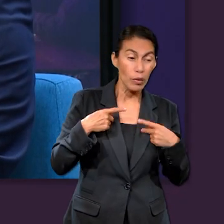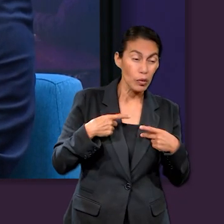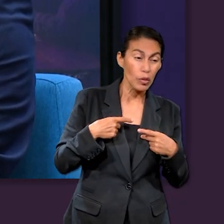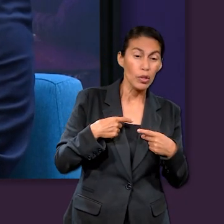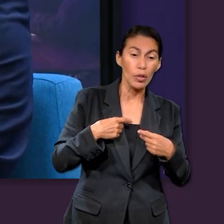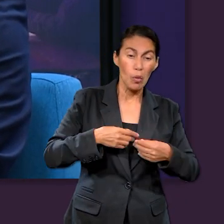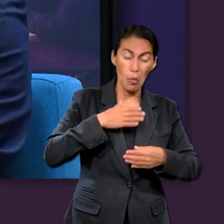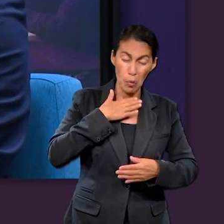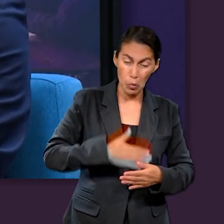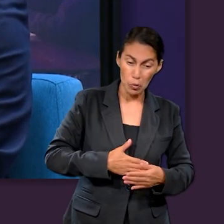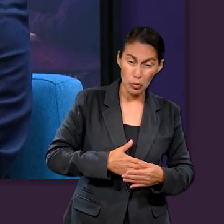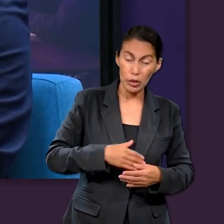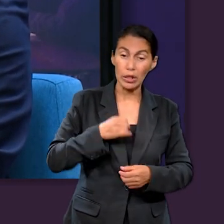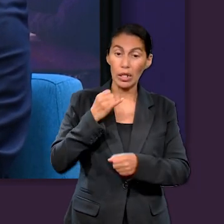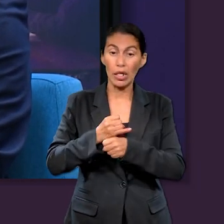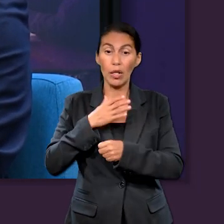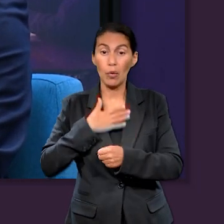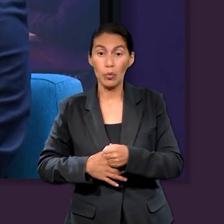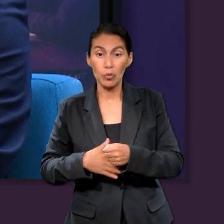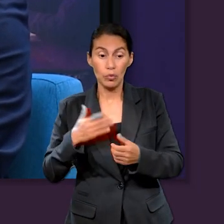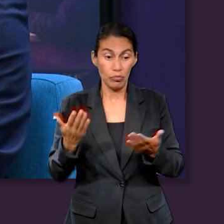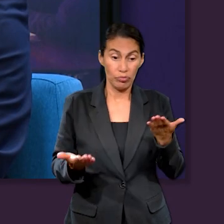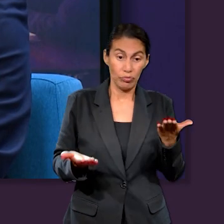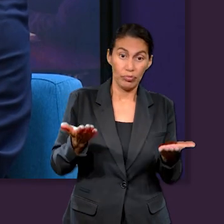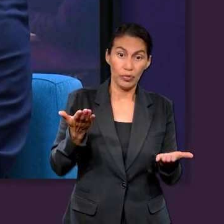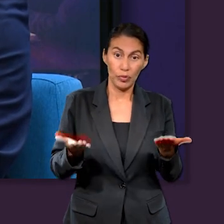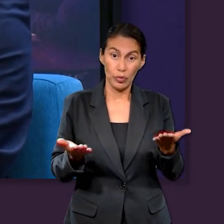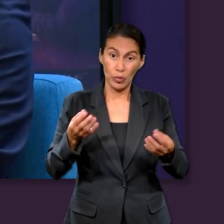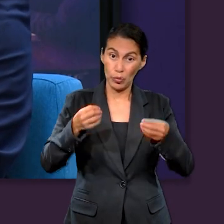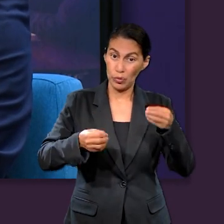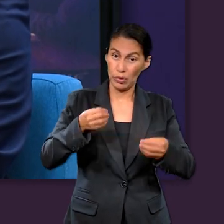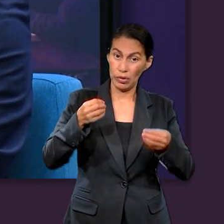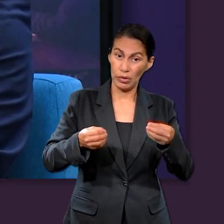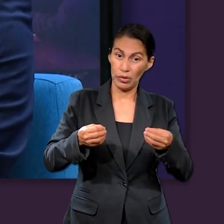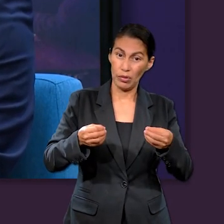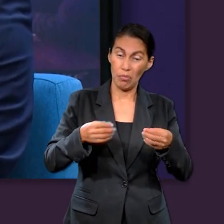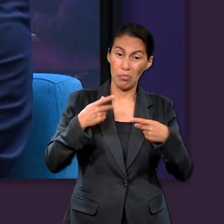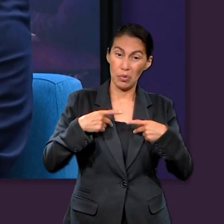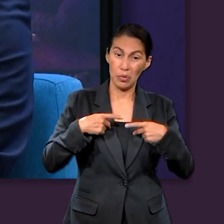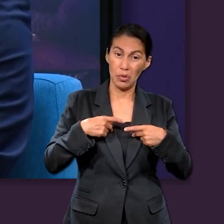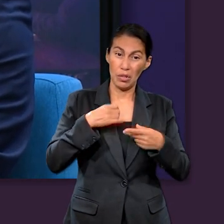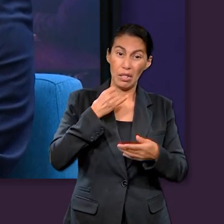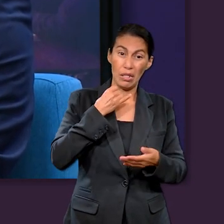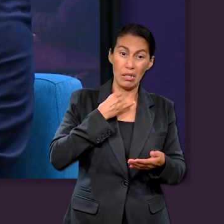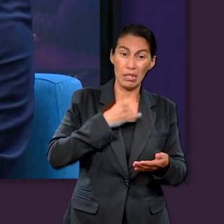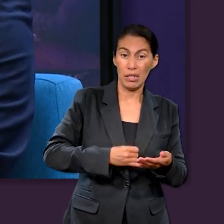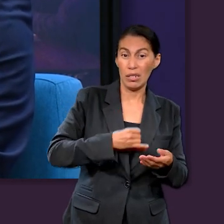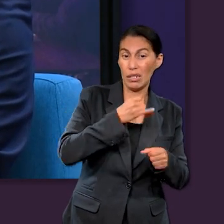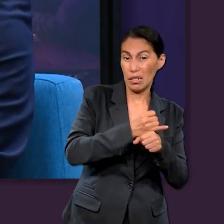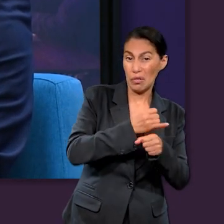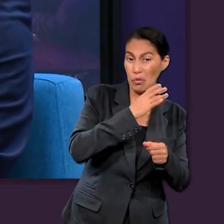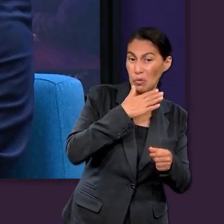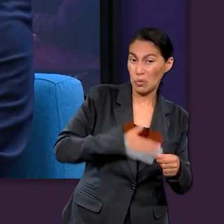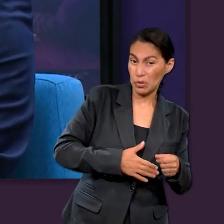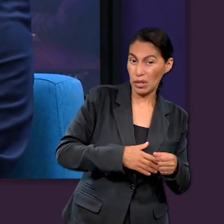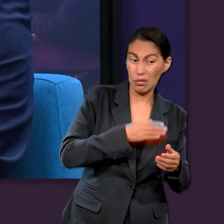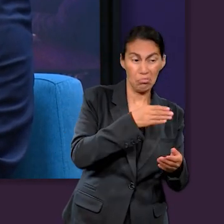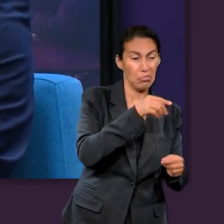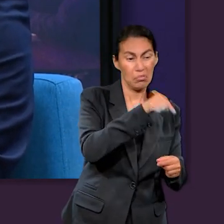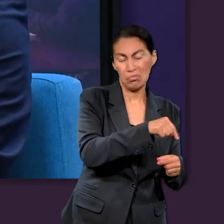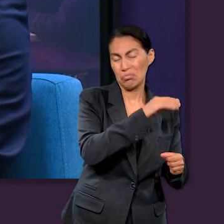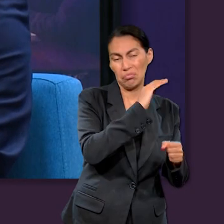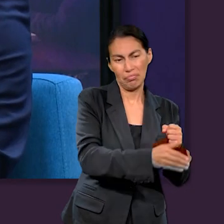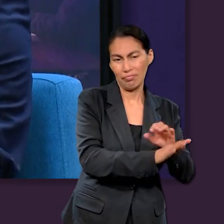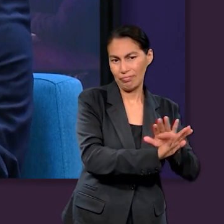entre los injustos. Entonces, prácticamente para los injustos, hasta aquí es el punto final. Mientras para